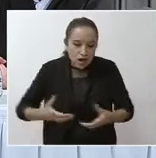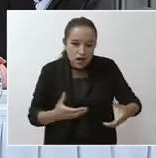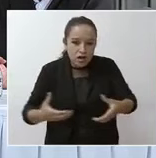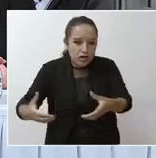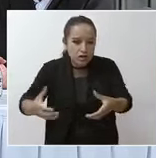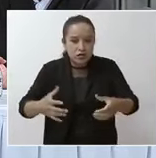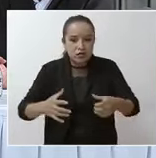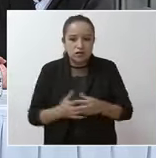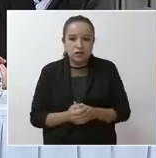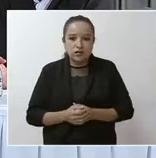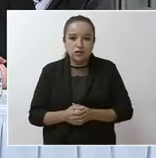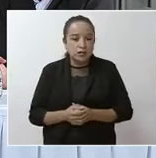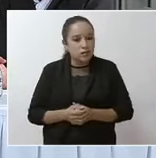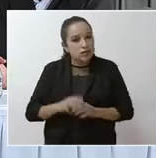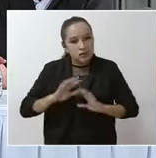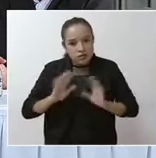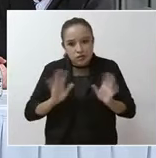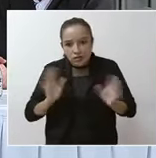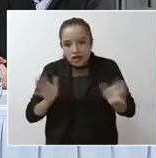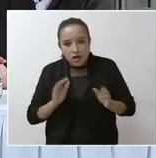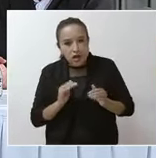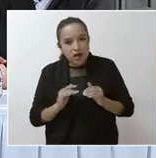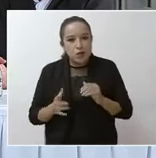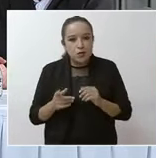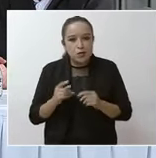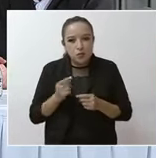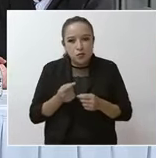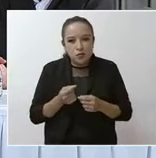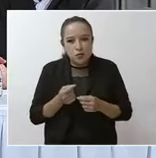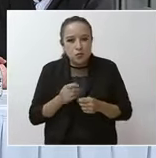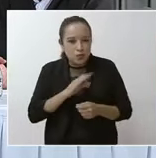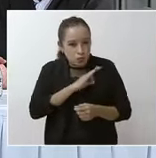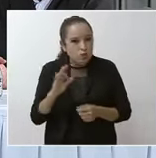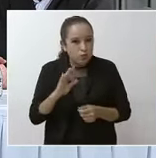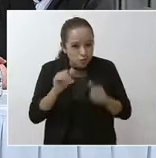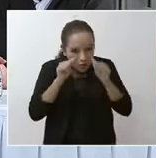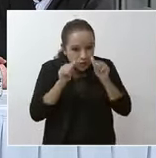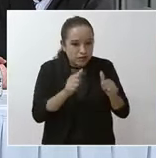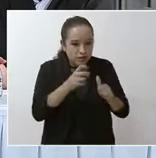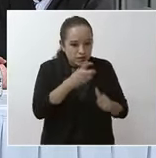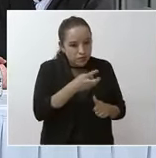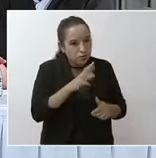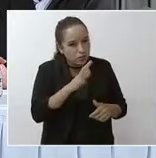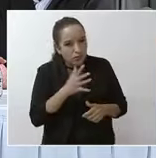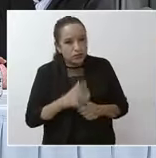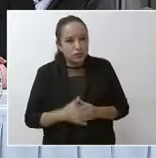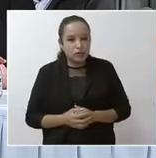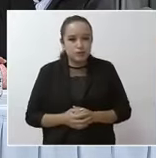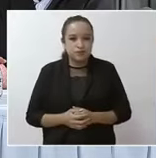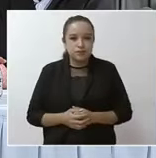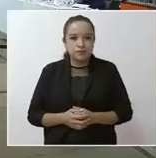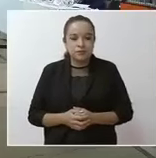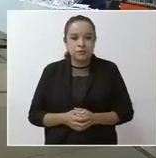en la atención de apoyos parciales inmediatos. Esto sería cuanto, Presidente.